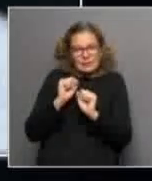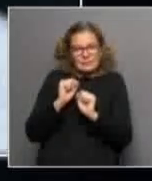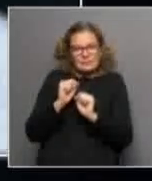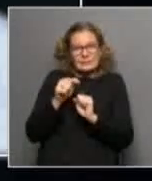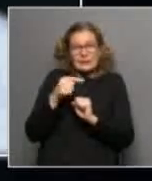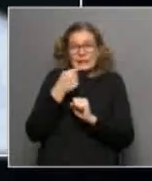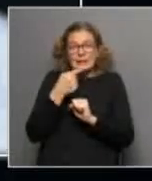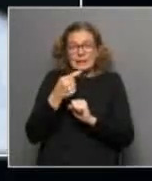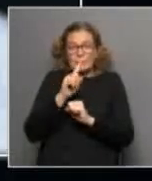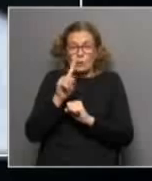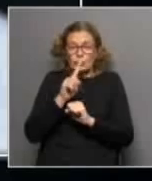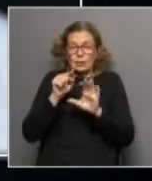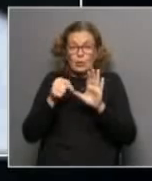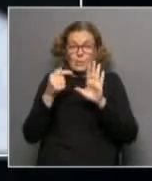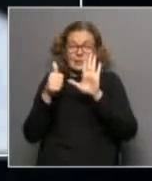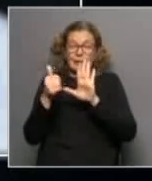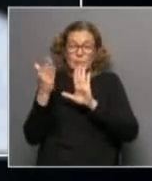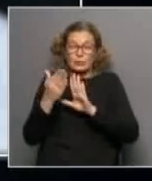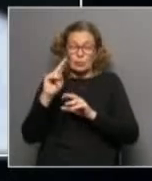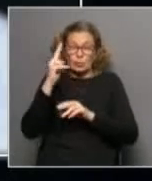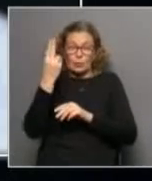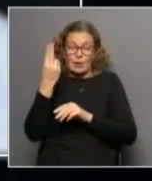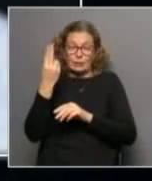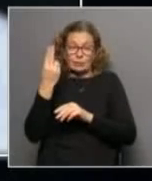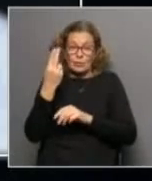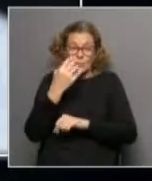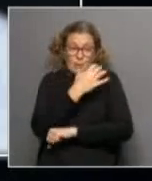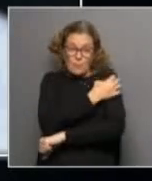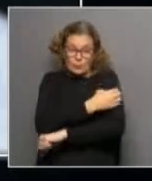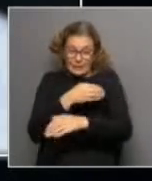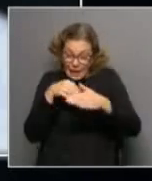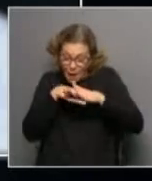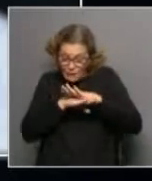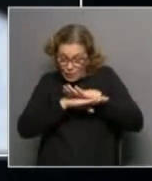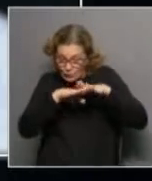Si decíamos que el 11,6% de los uruguayos se encuentran bajo la línea de pobreza,